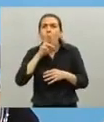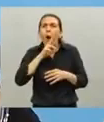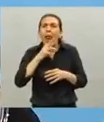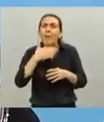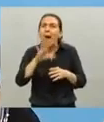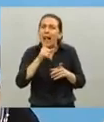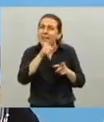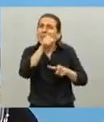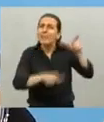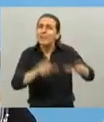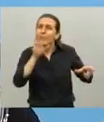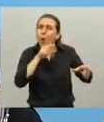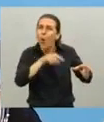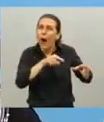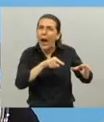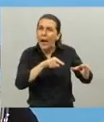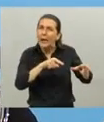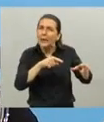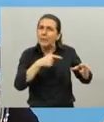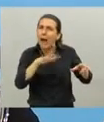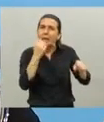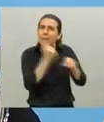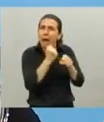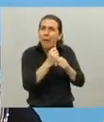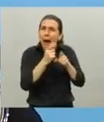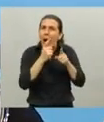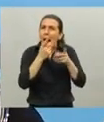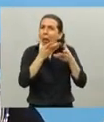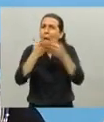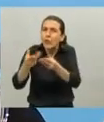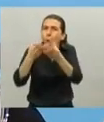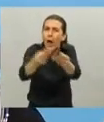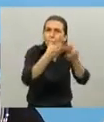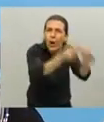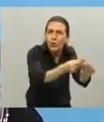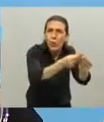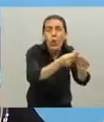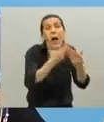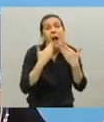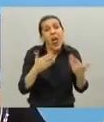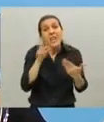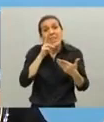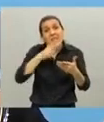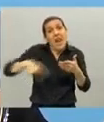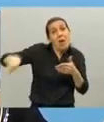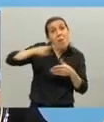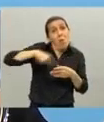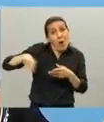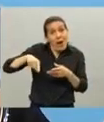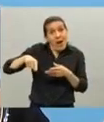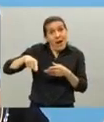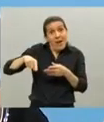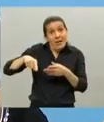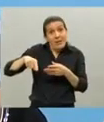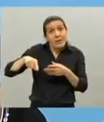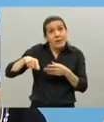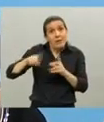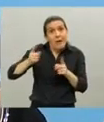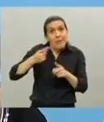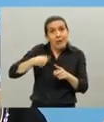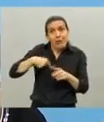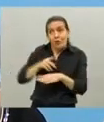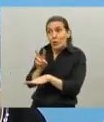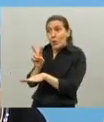que son las grandes hacedoras, y debemos darle las gracias a ellas, cuidar la salud